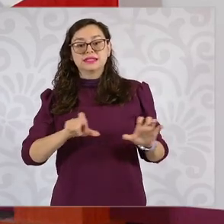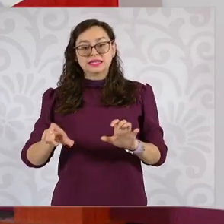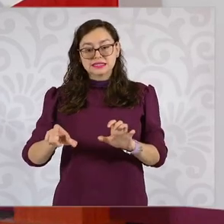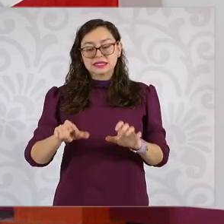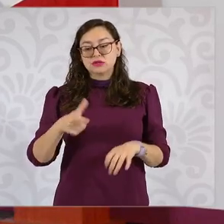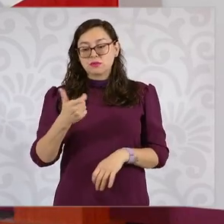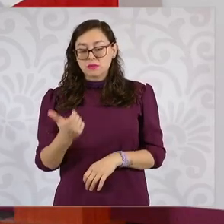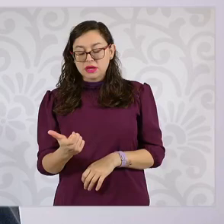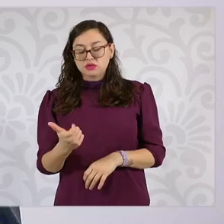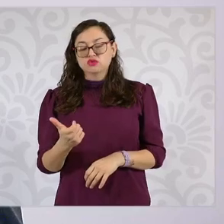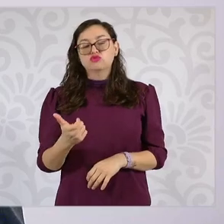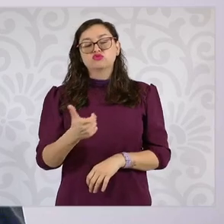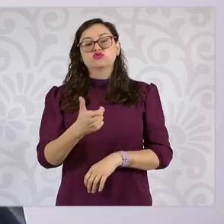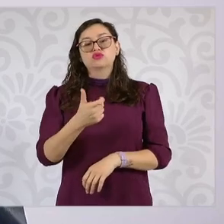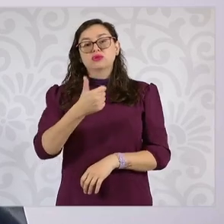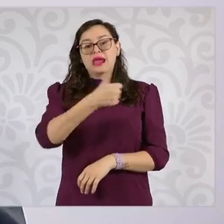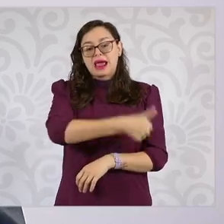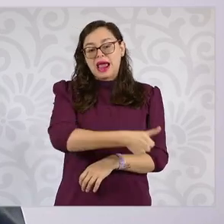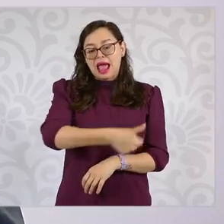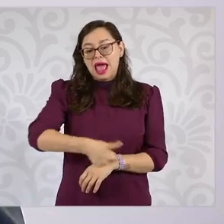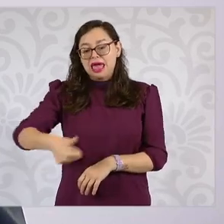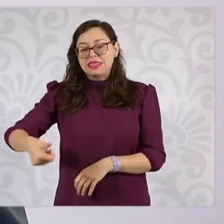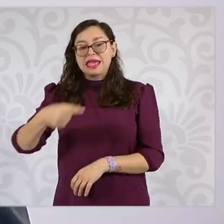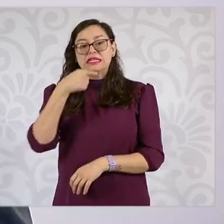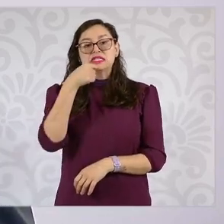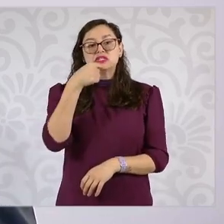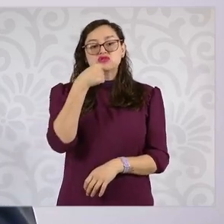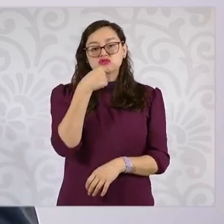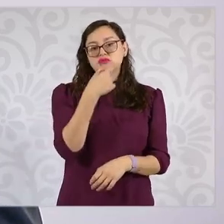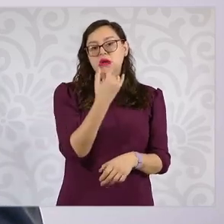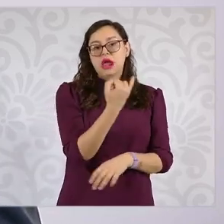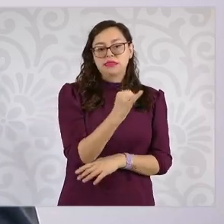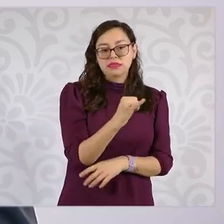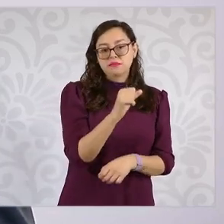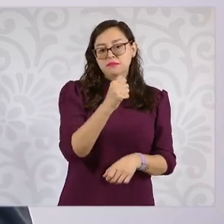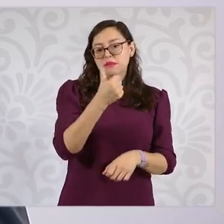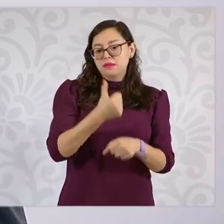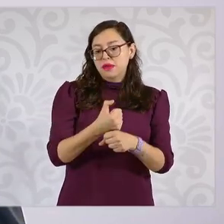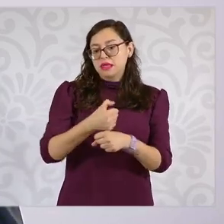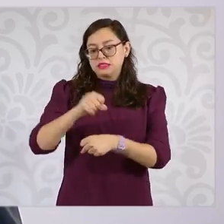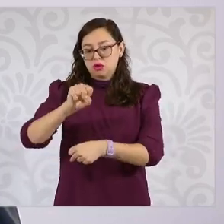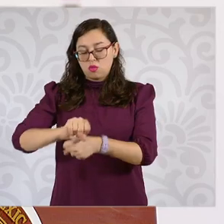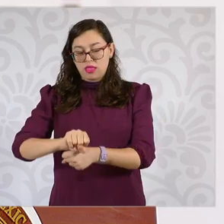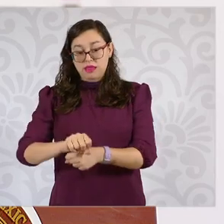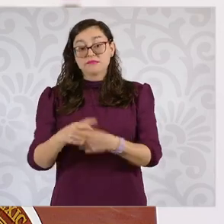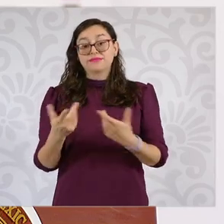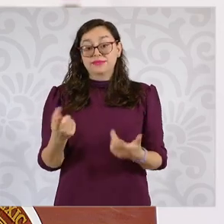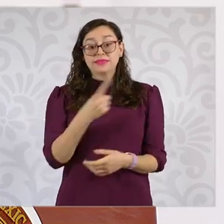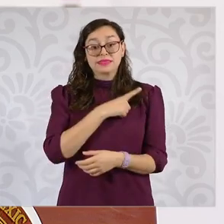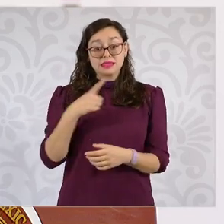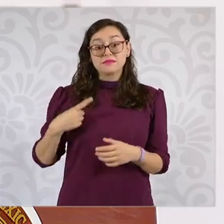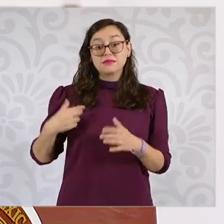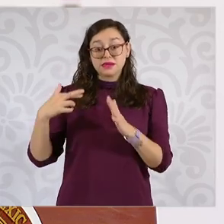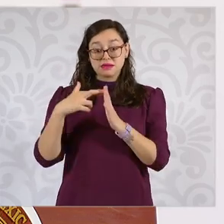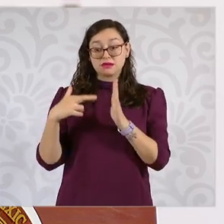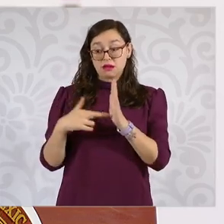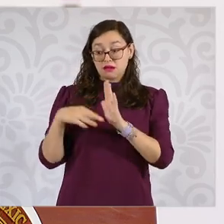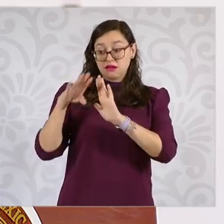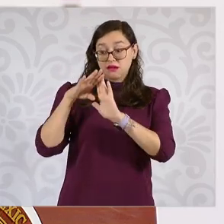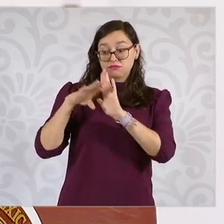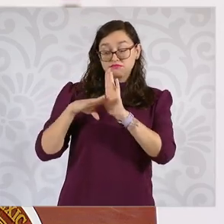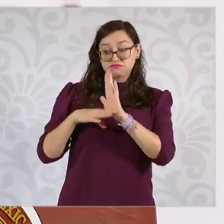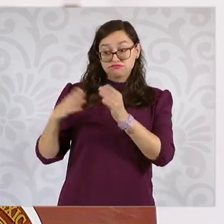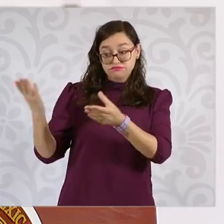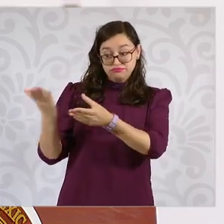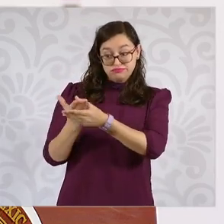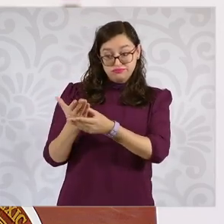la familia estudiando en básica. Son los requisitos, vamos conforme a lo